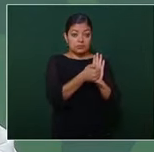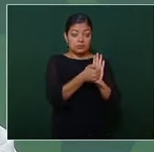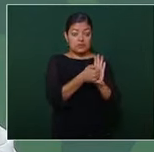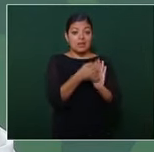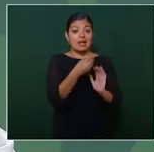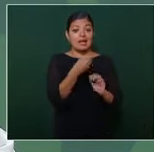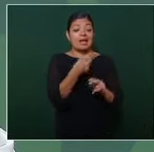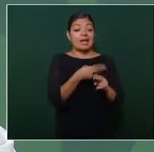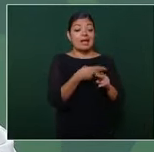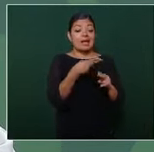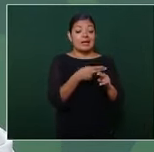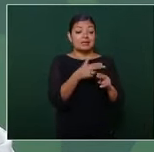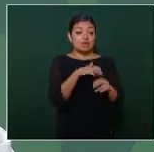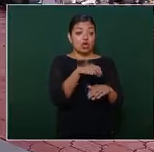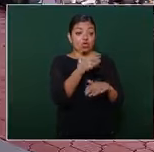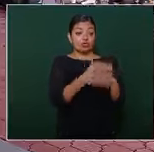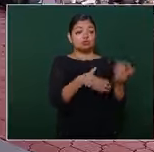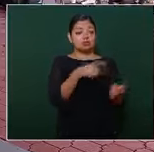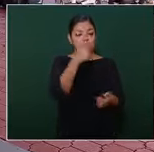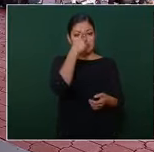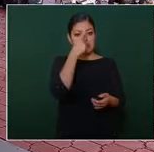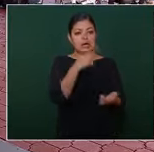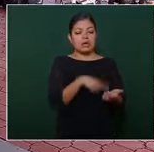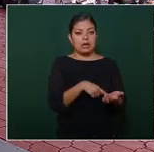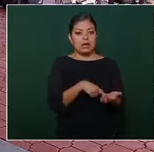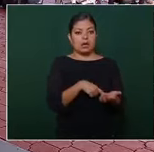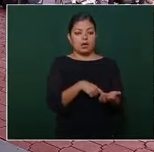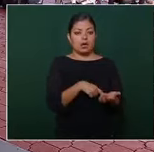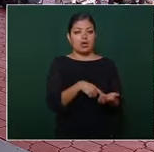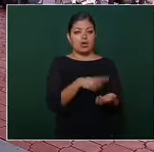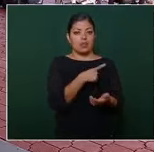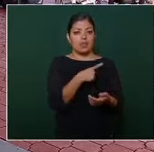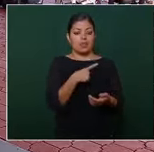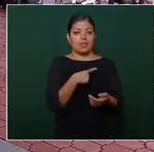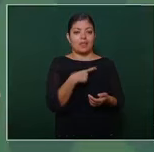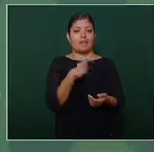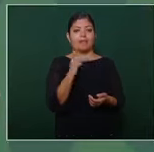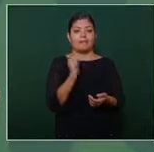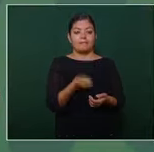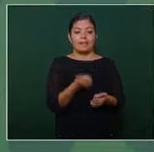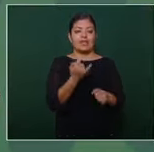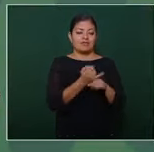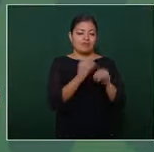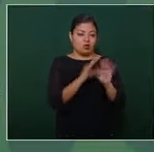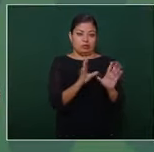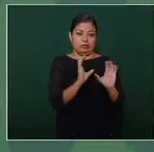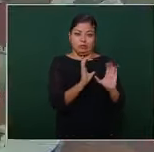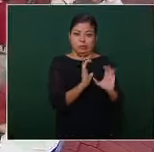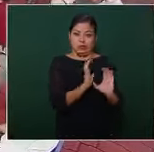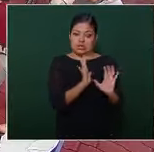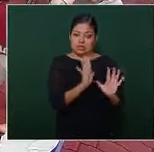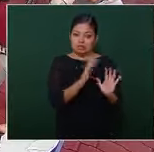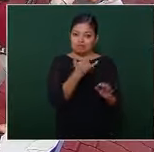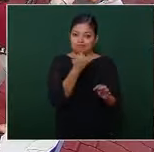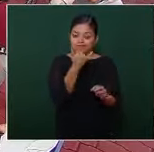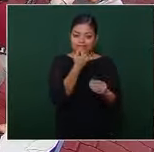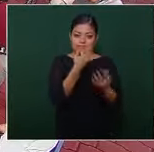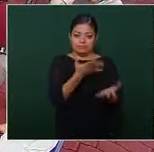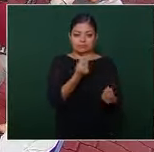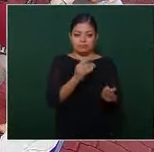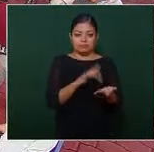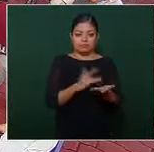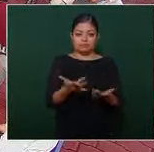llegue a una conclusión me parece que hay que manejar la información con cuidado gracias